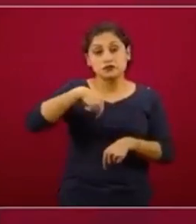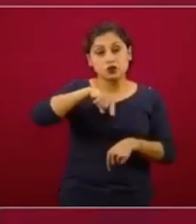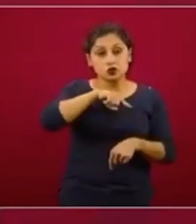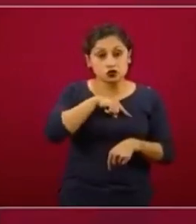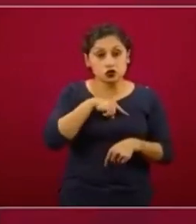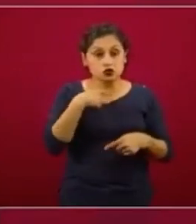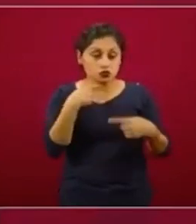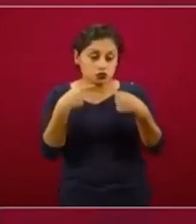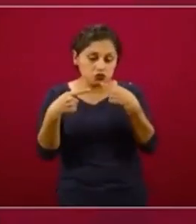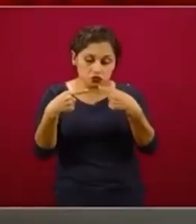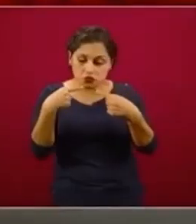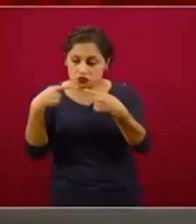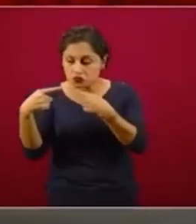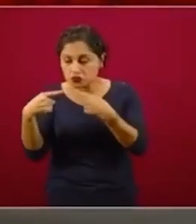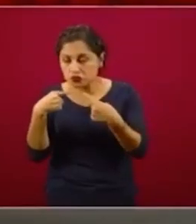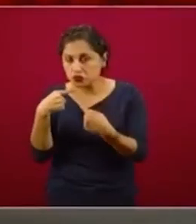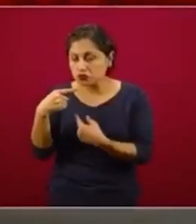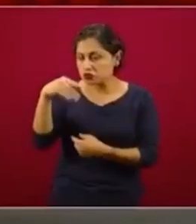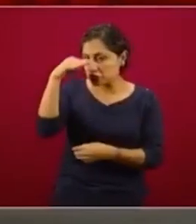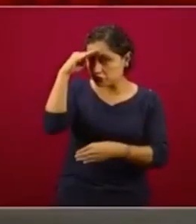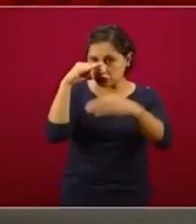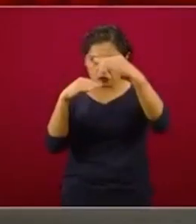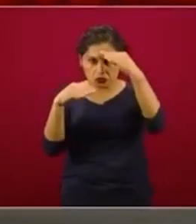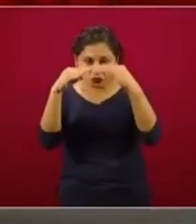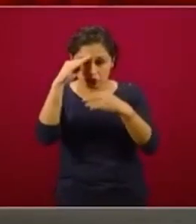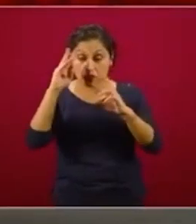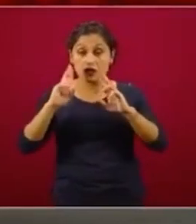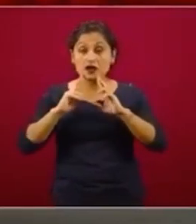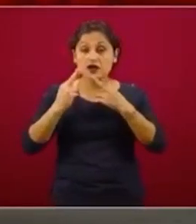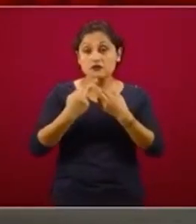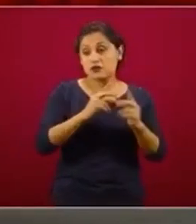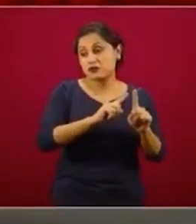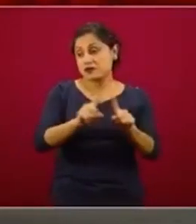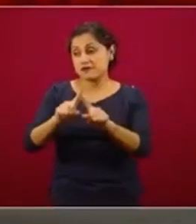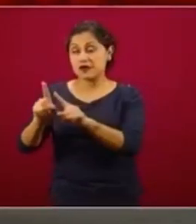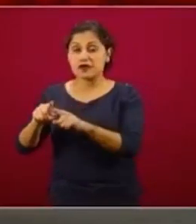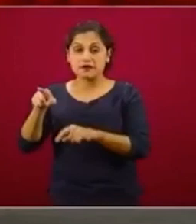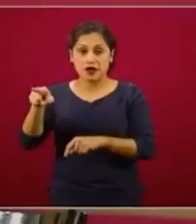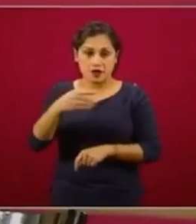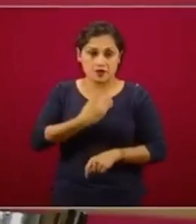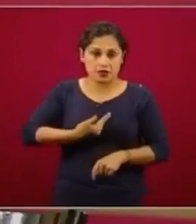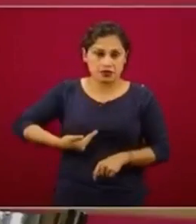real en las reuniones de gabinete que él convoca.